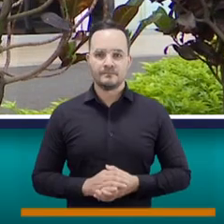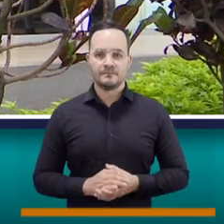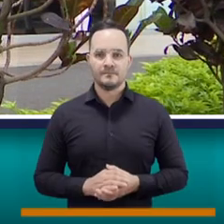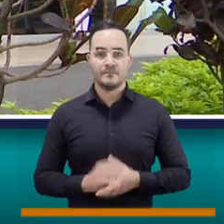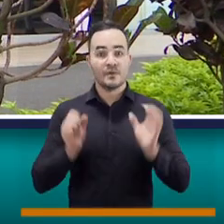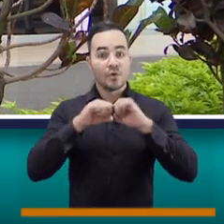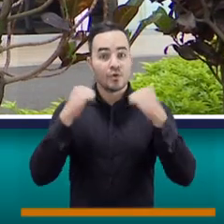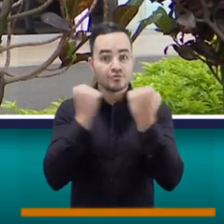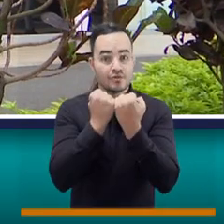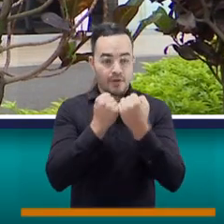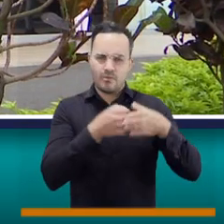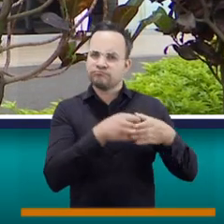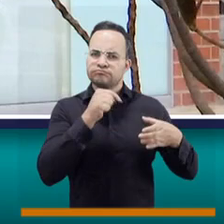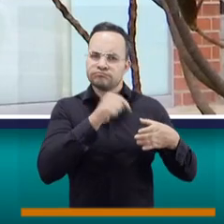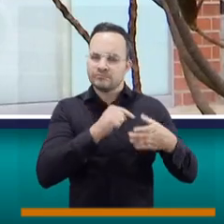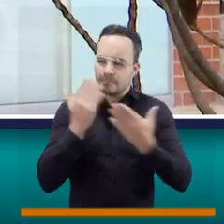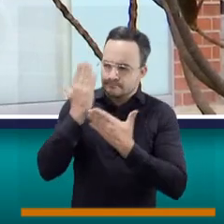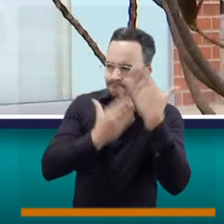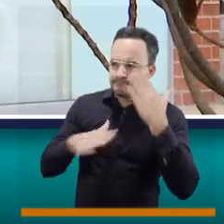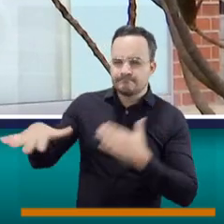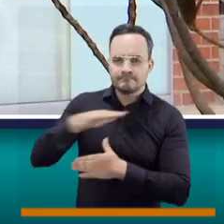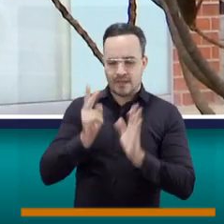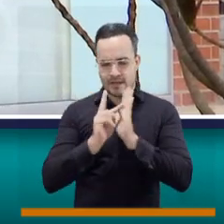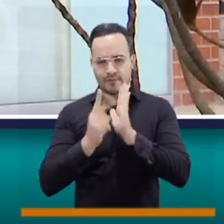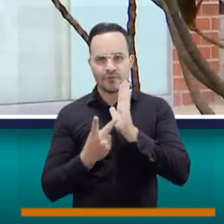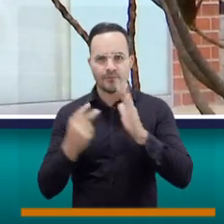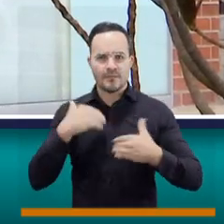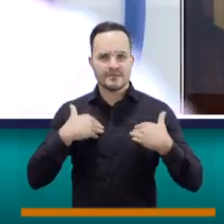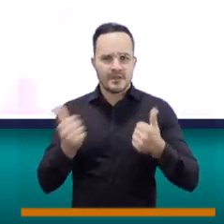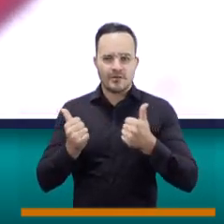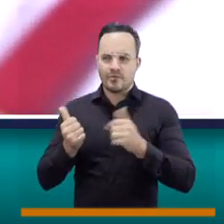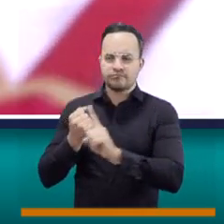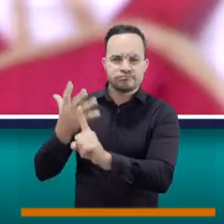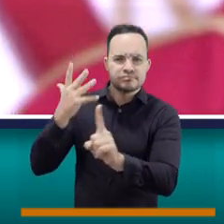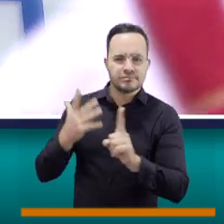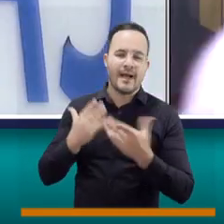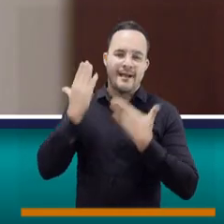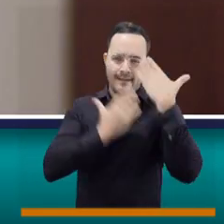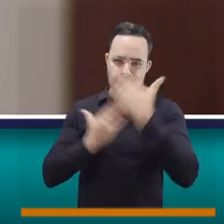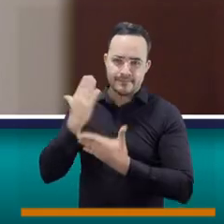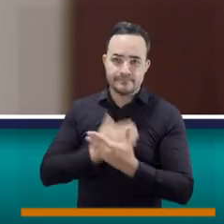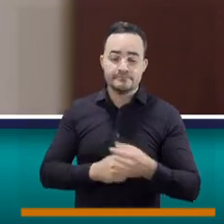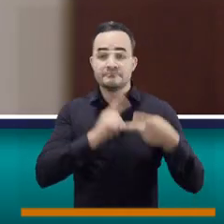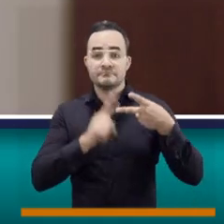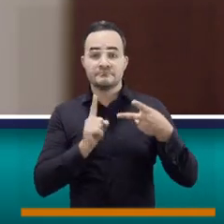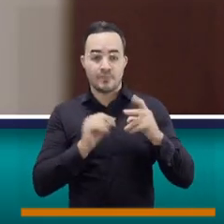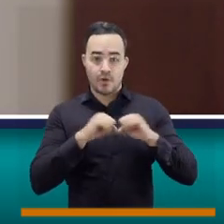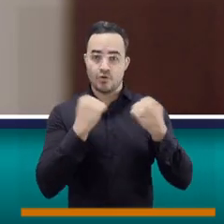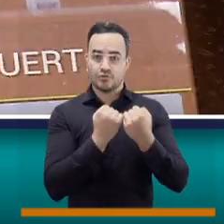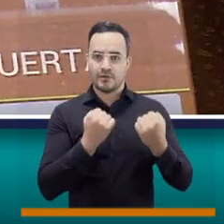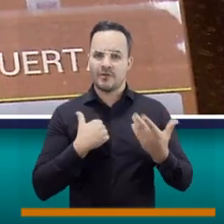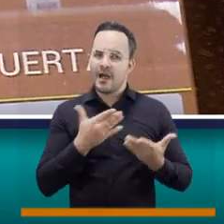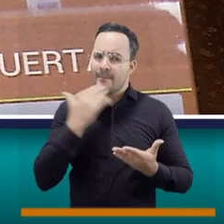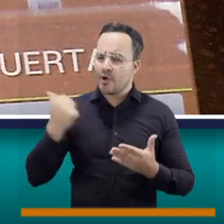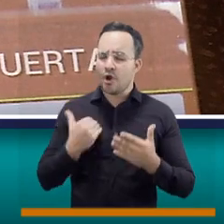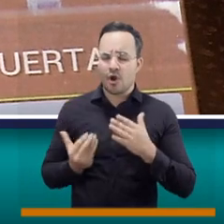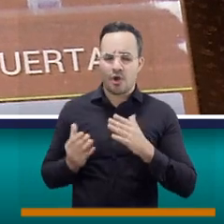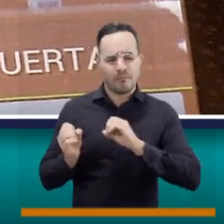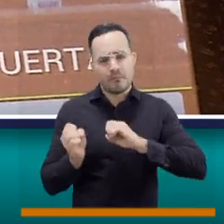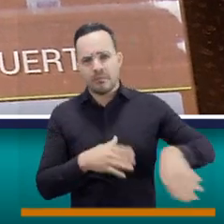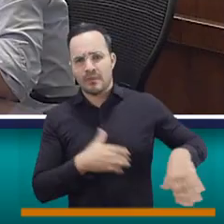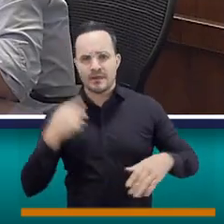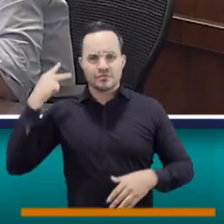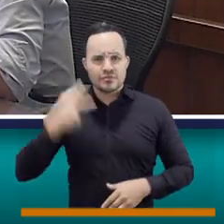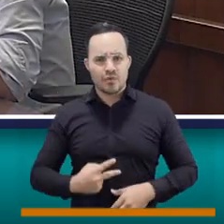El Consejo analiza el impacto de la reforma a la salud en Medellín. Los corporados llaman a mejorar